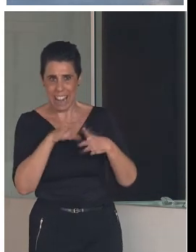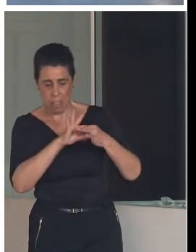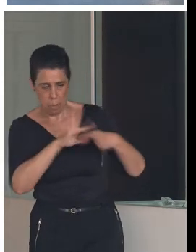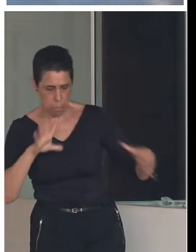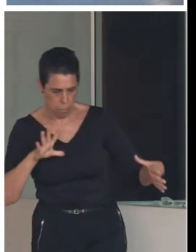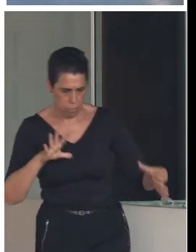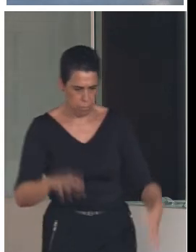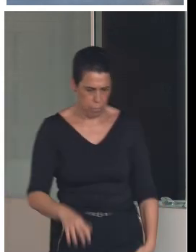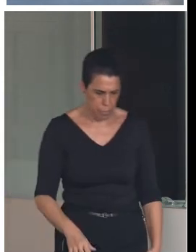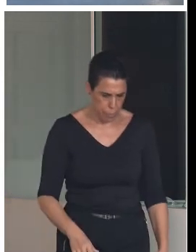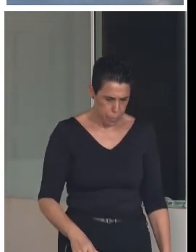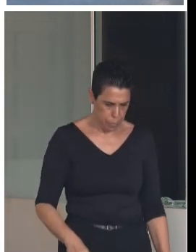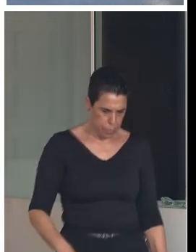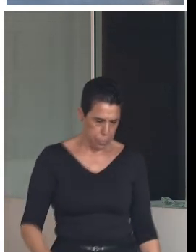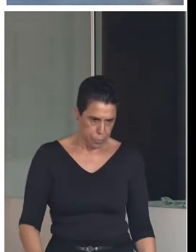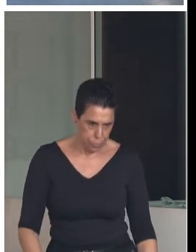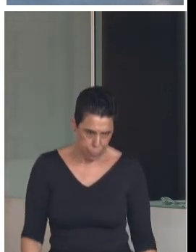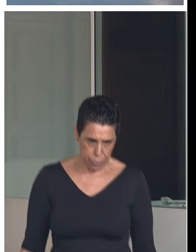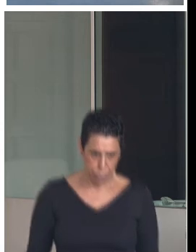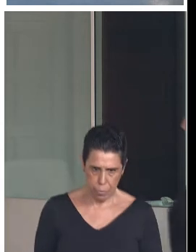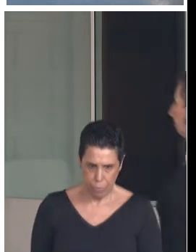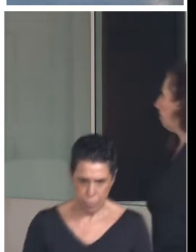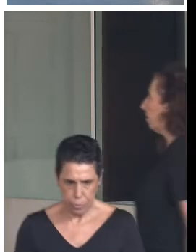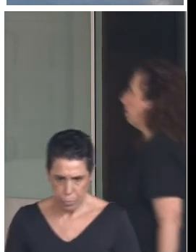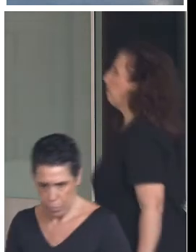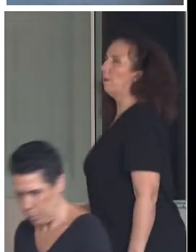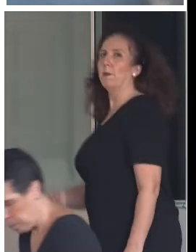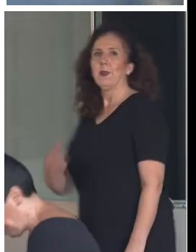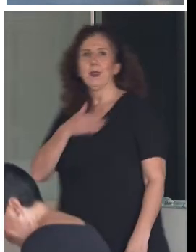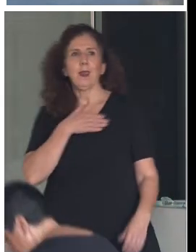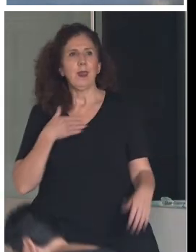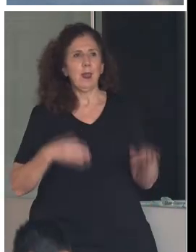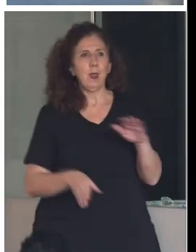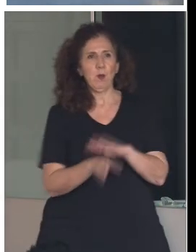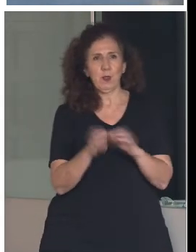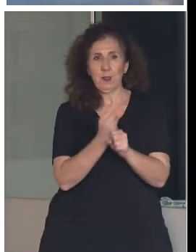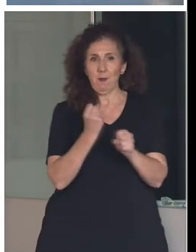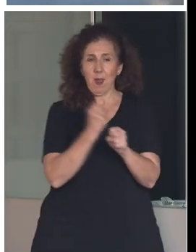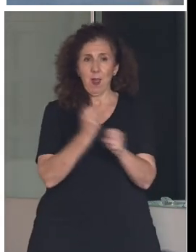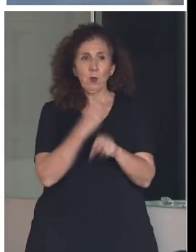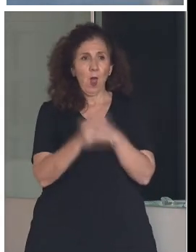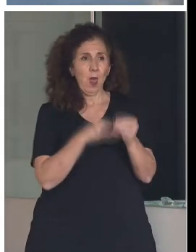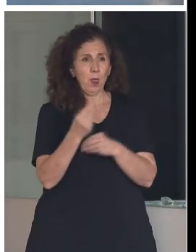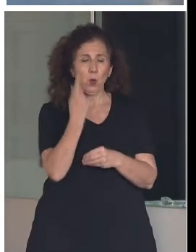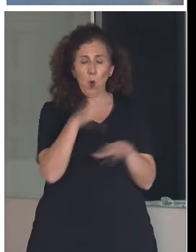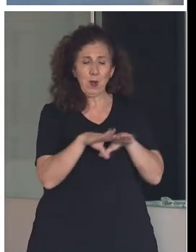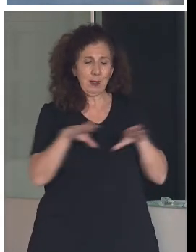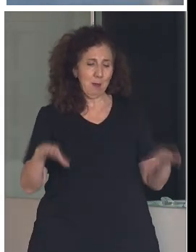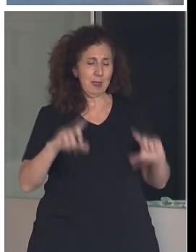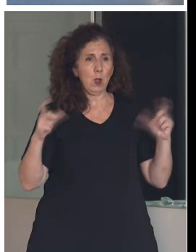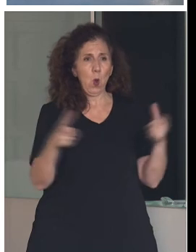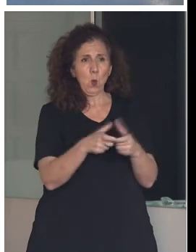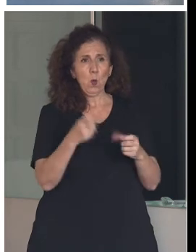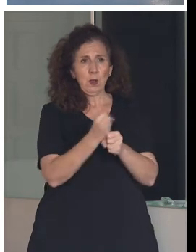trabajar haciendo mesas de trabajo que vamos a iniciarlas ahora en diciembre, con varios entes, tanto